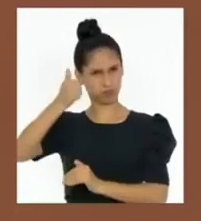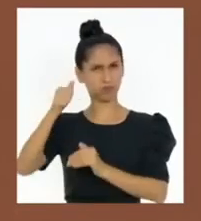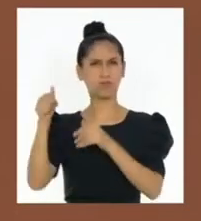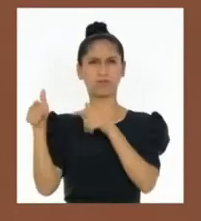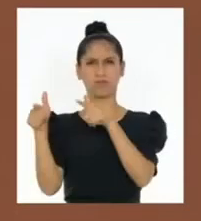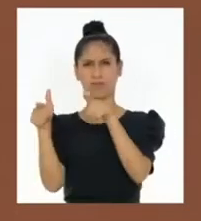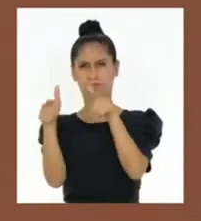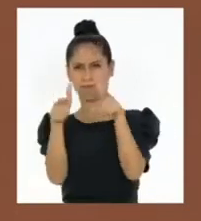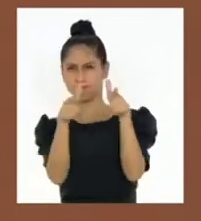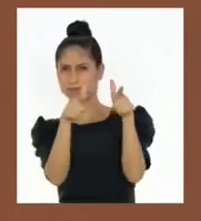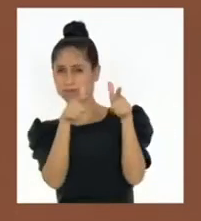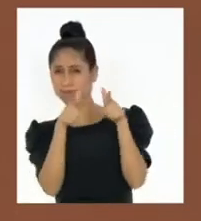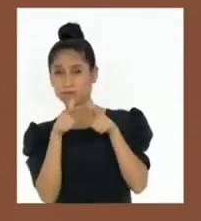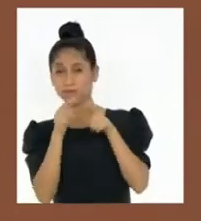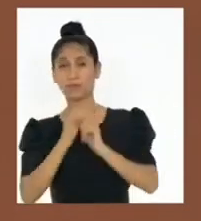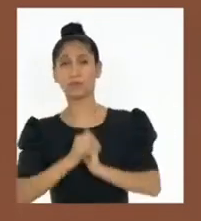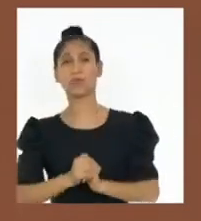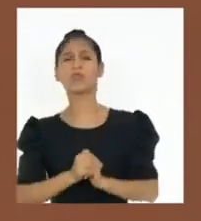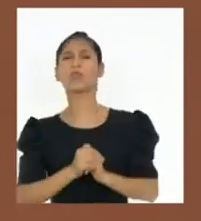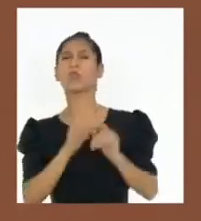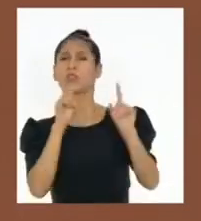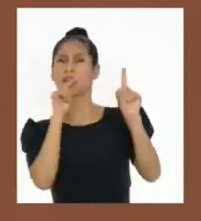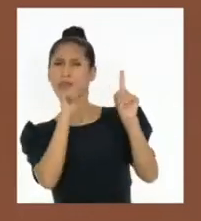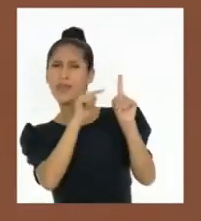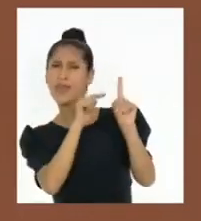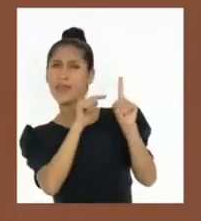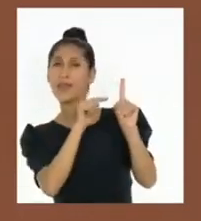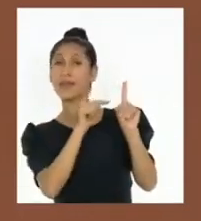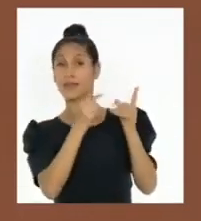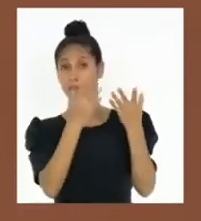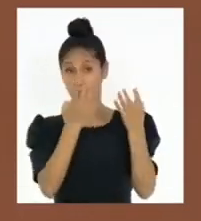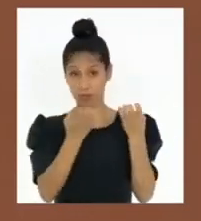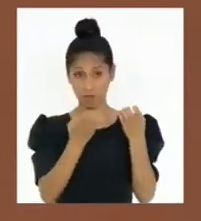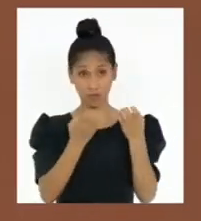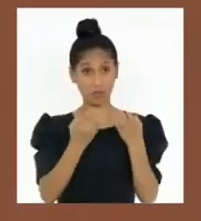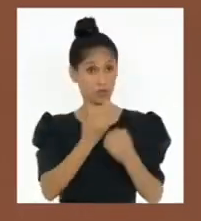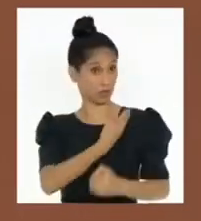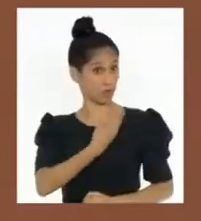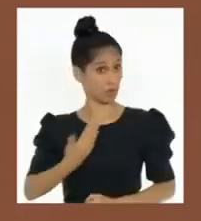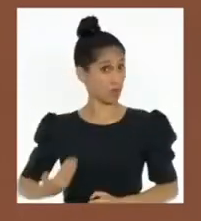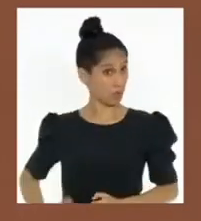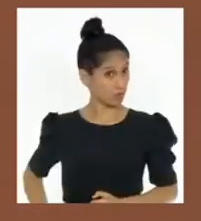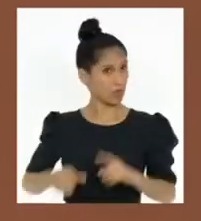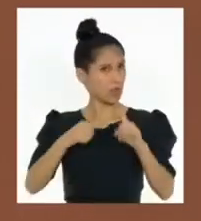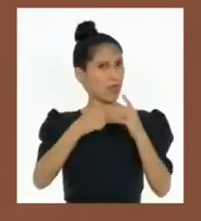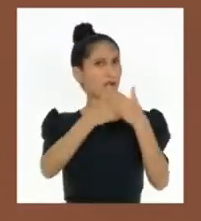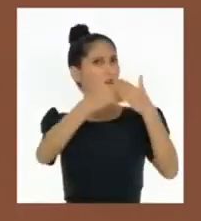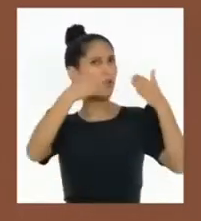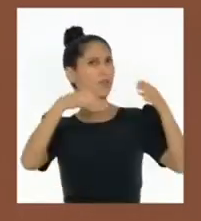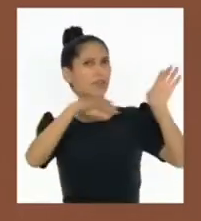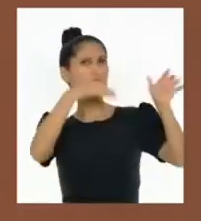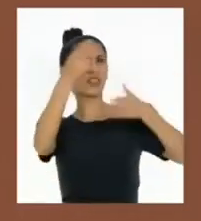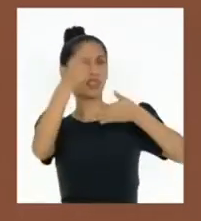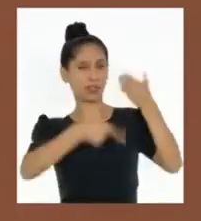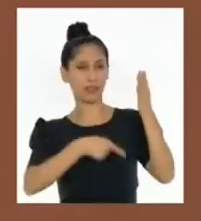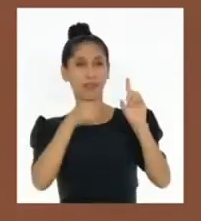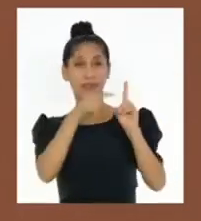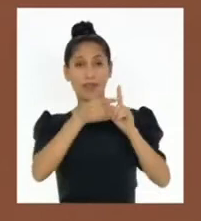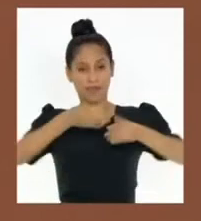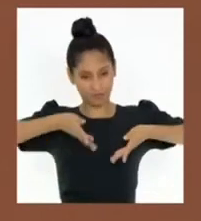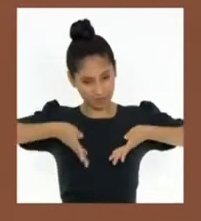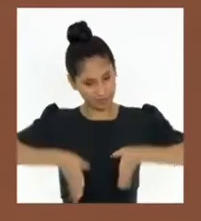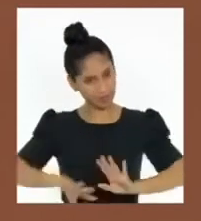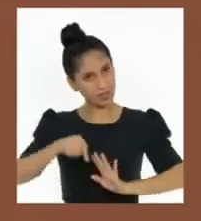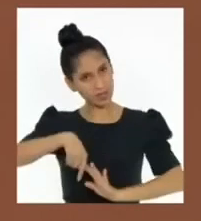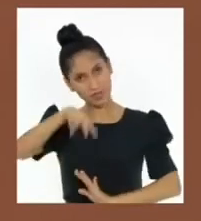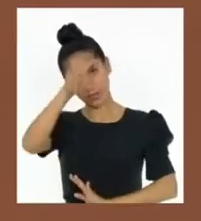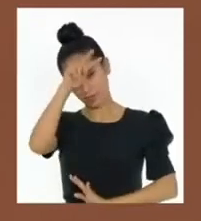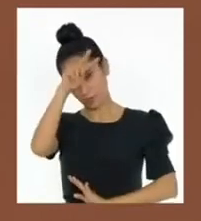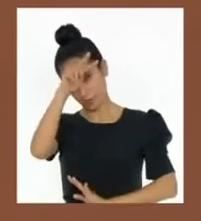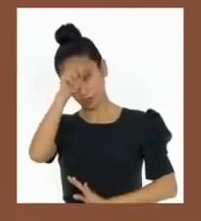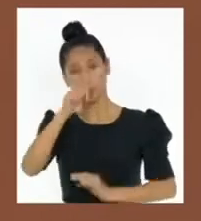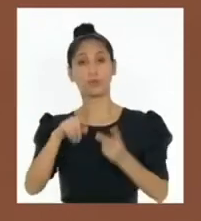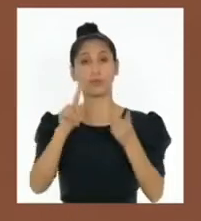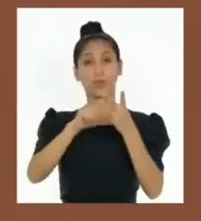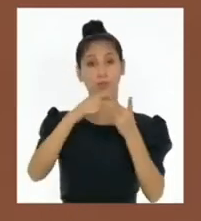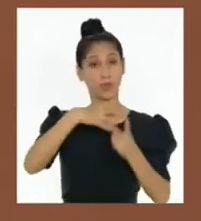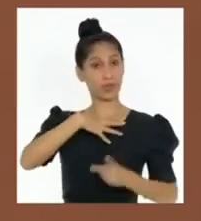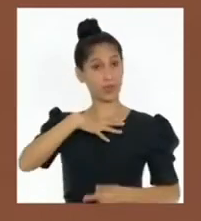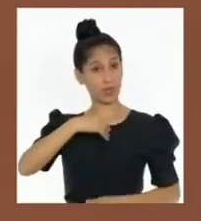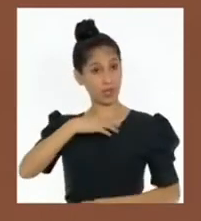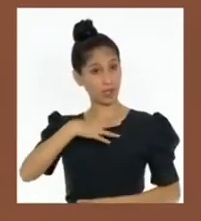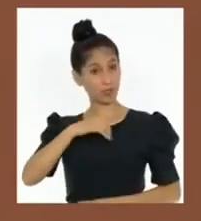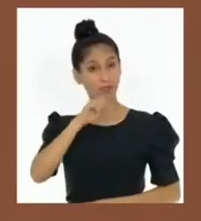Los requisitos para postular son los siguientes. Ser peruano de nacimiento, tener como mínimo 35